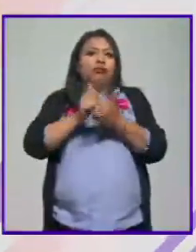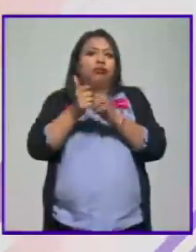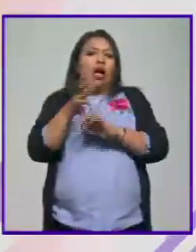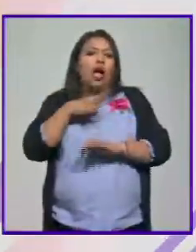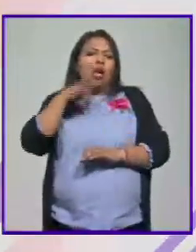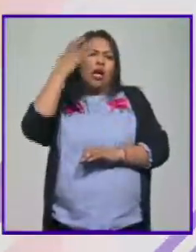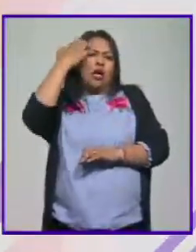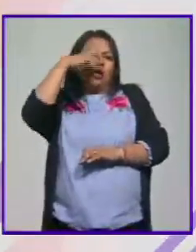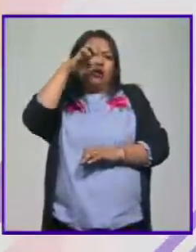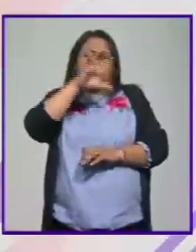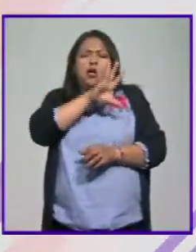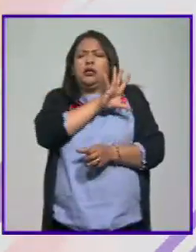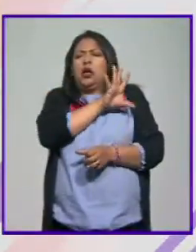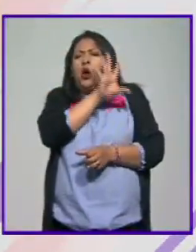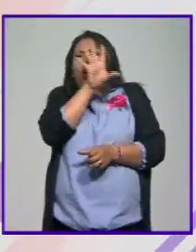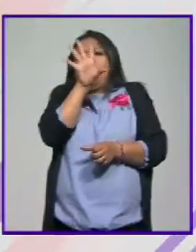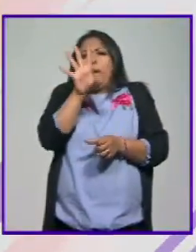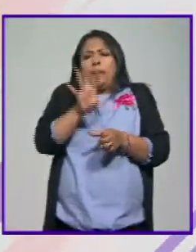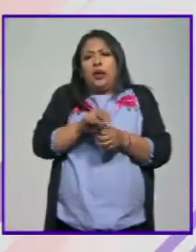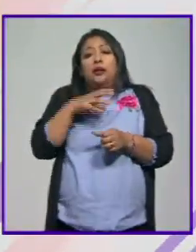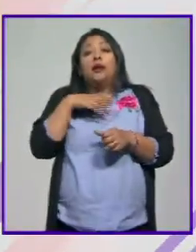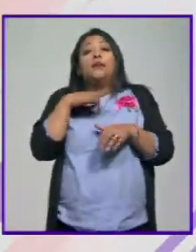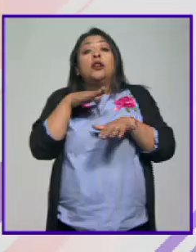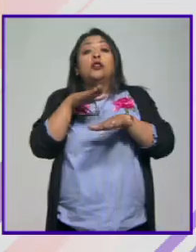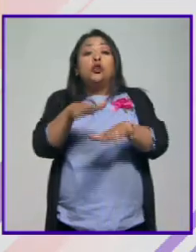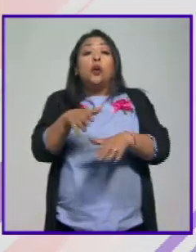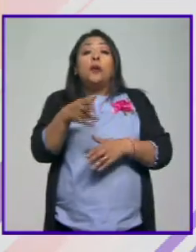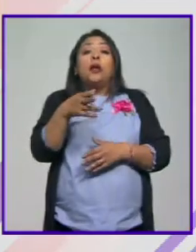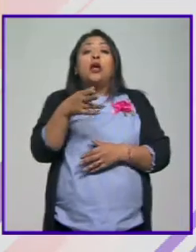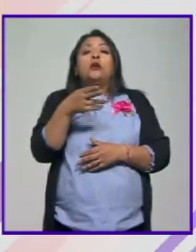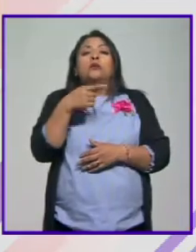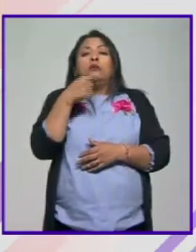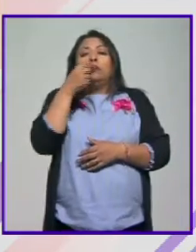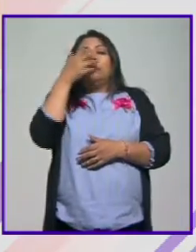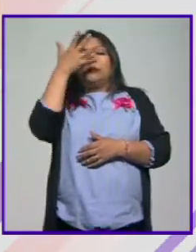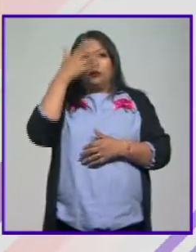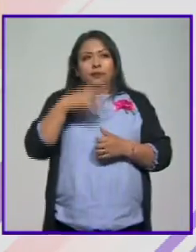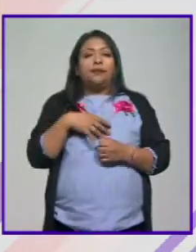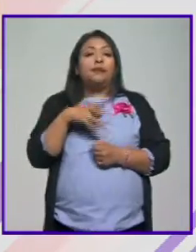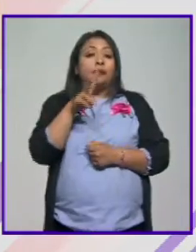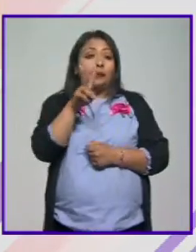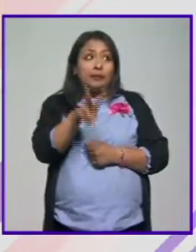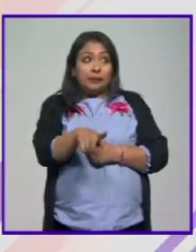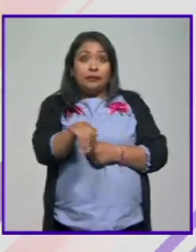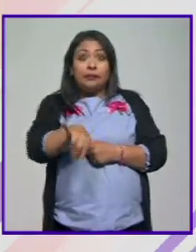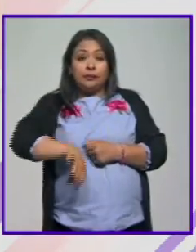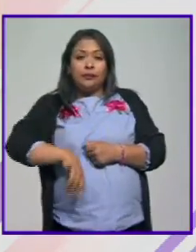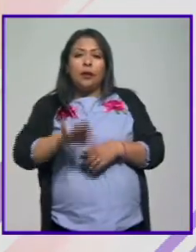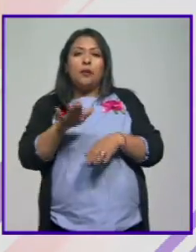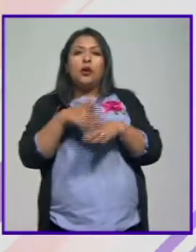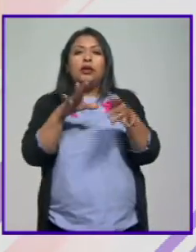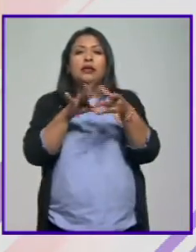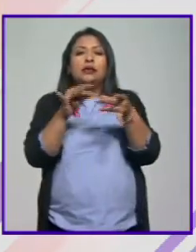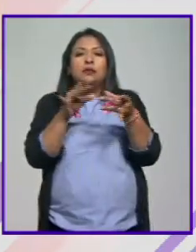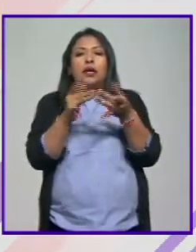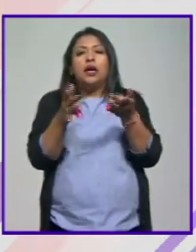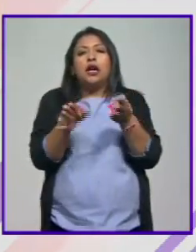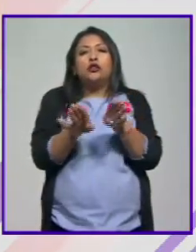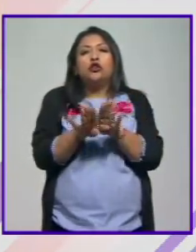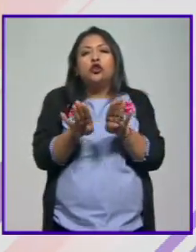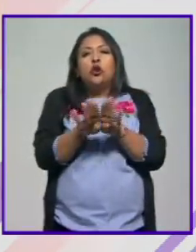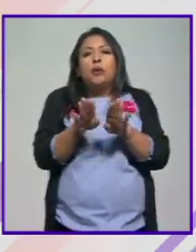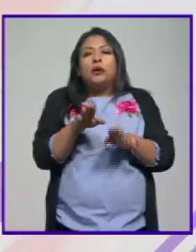sí tener una experiencia superior en lo que se refiere al consumo del aromático esto es muy interesante porque hablas de la